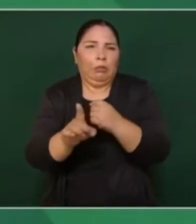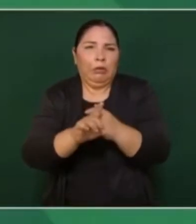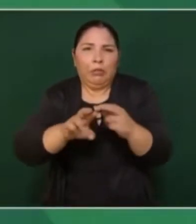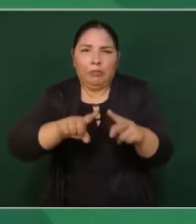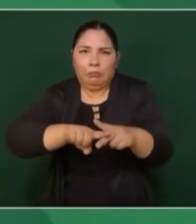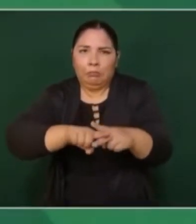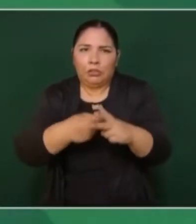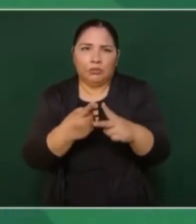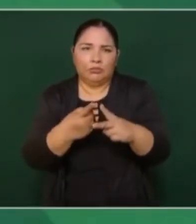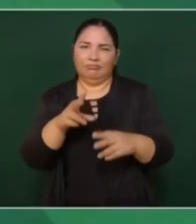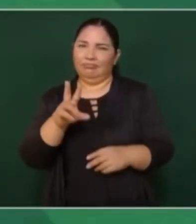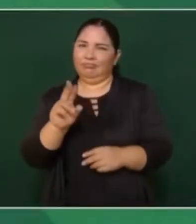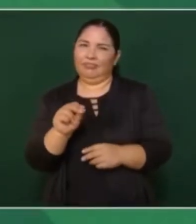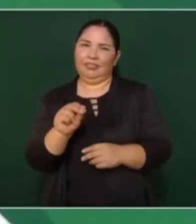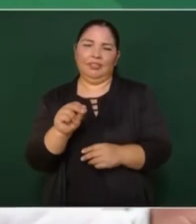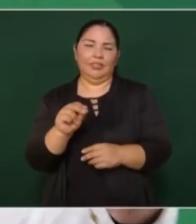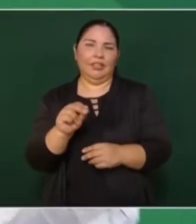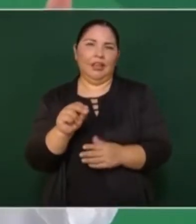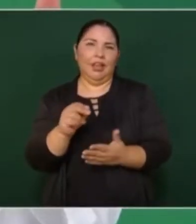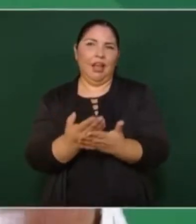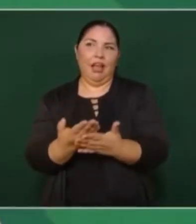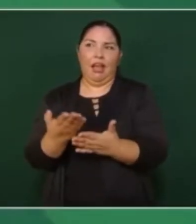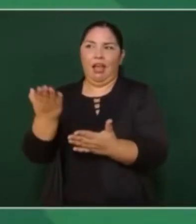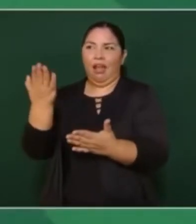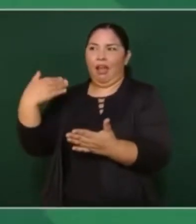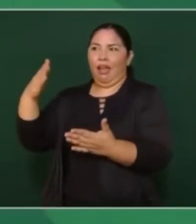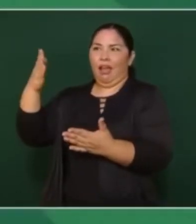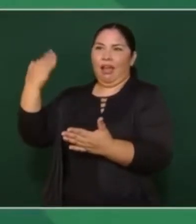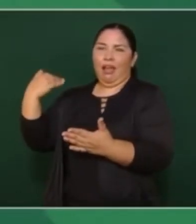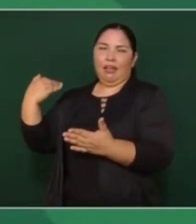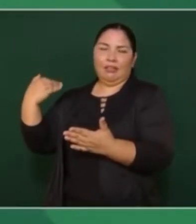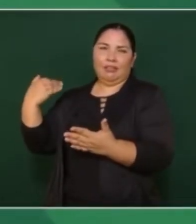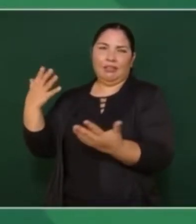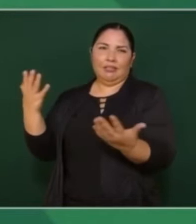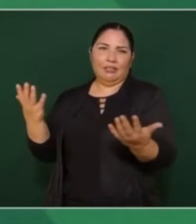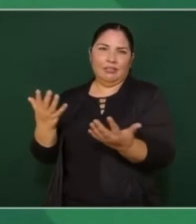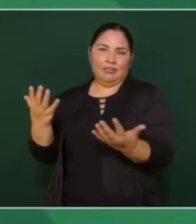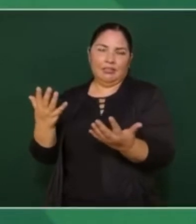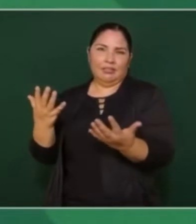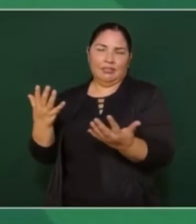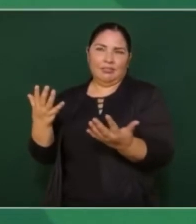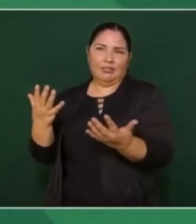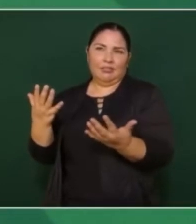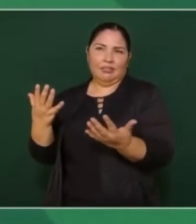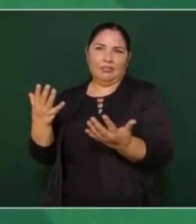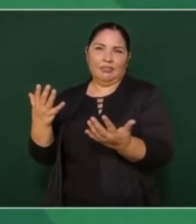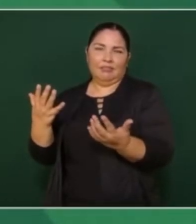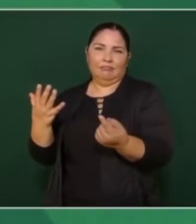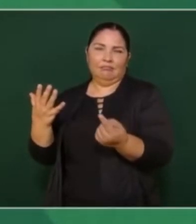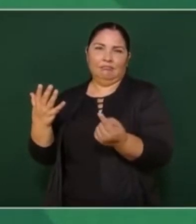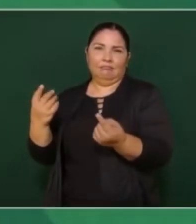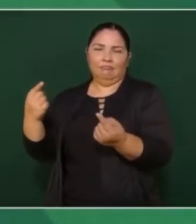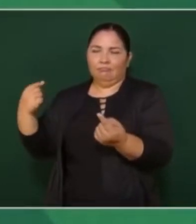esto se produjo lamentablemente